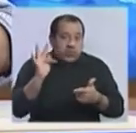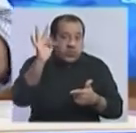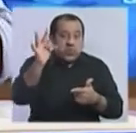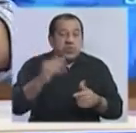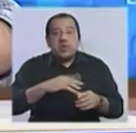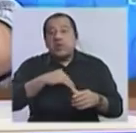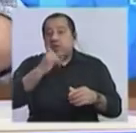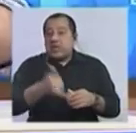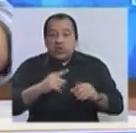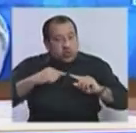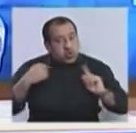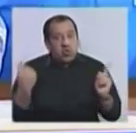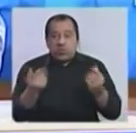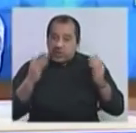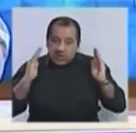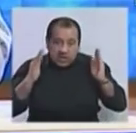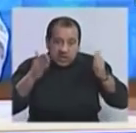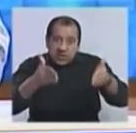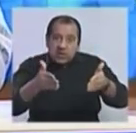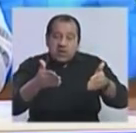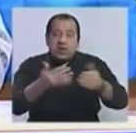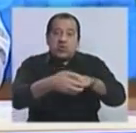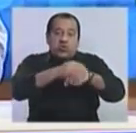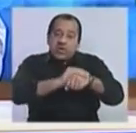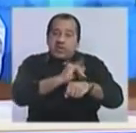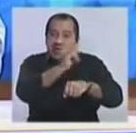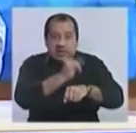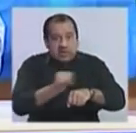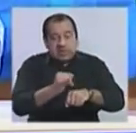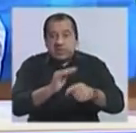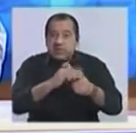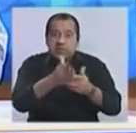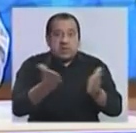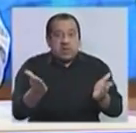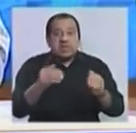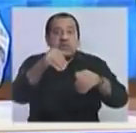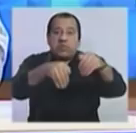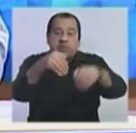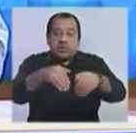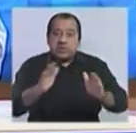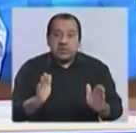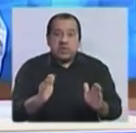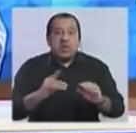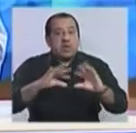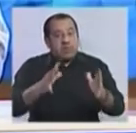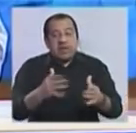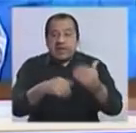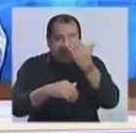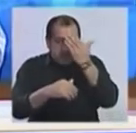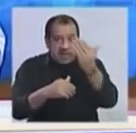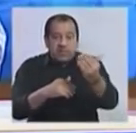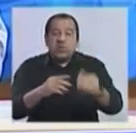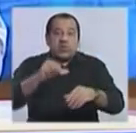tiene que estar alineado en esta estrategia de estos veintipocos días hacia el balotage, para que el Frente Amplio